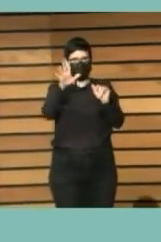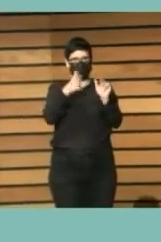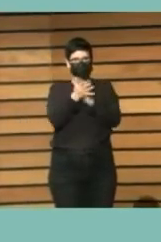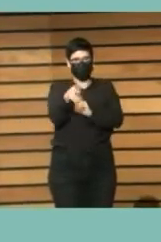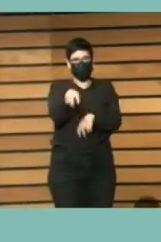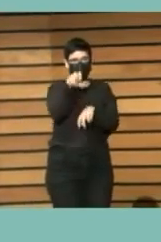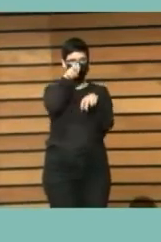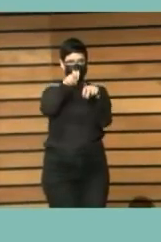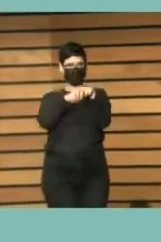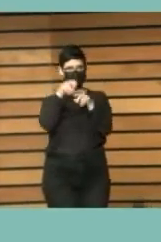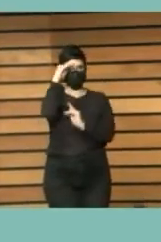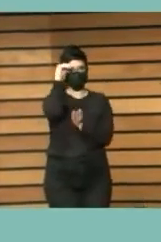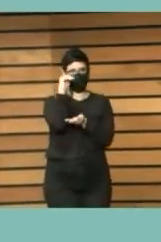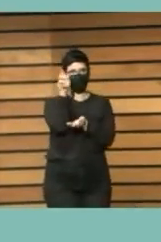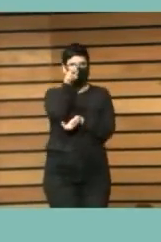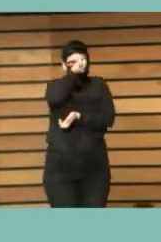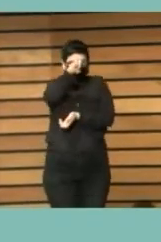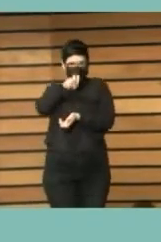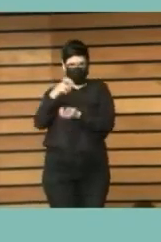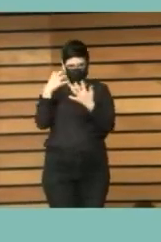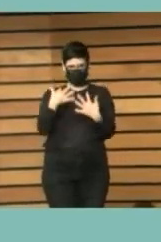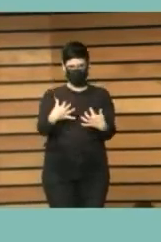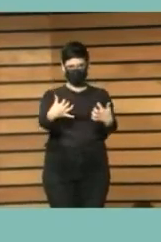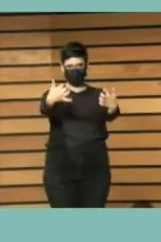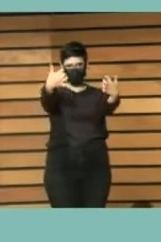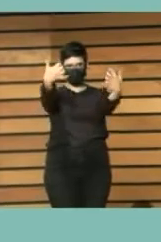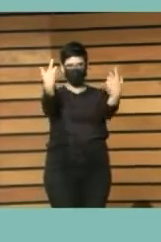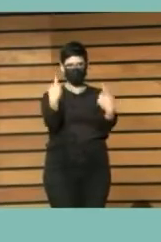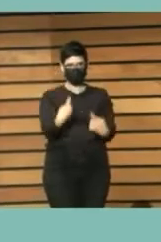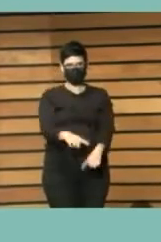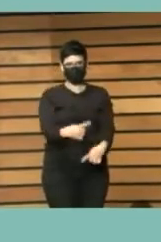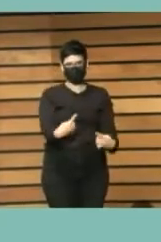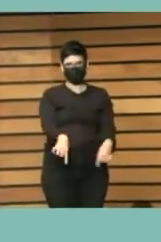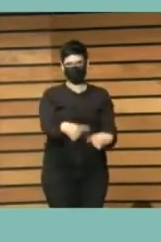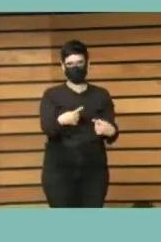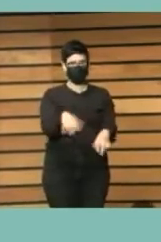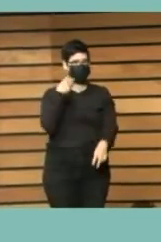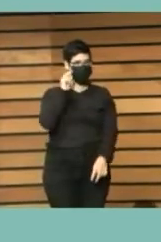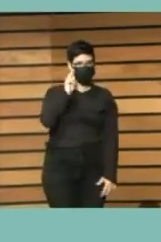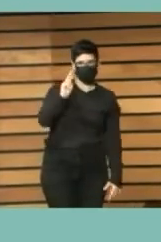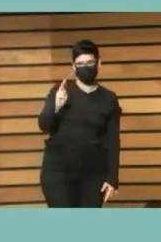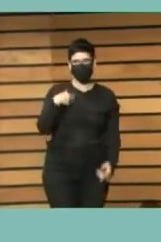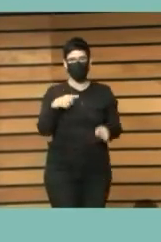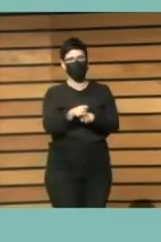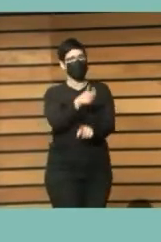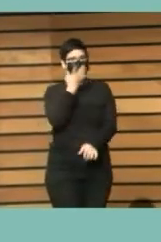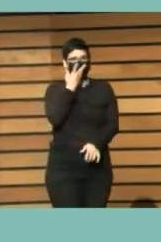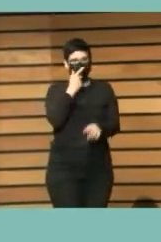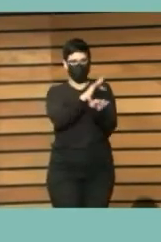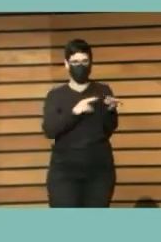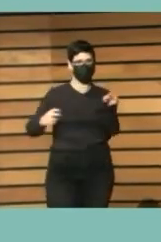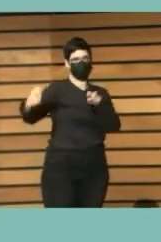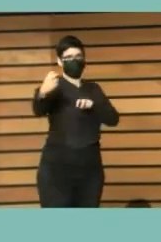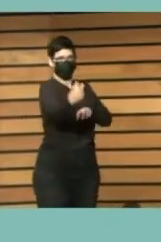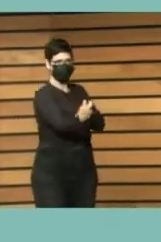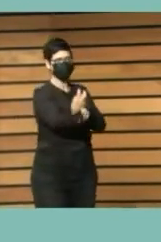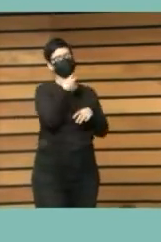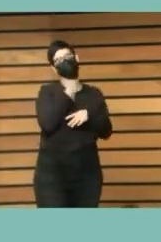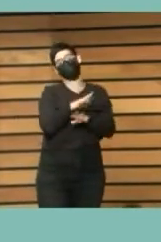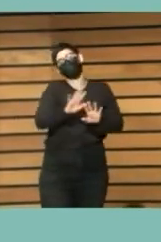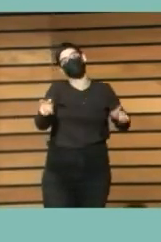este lado del congreso por supuesto prefiero estar ahí con todos ustedes pero bueno me toca de alguna manera también la